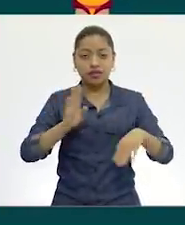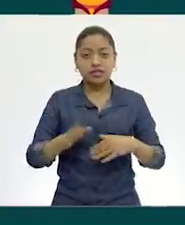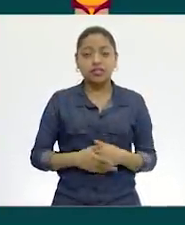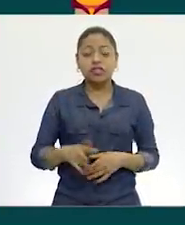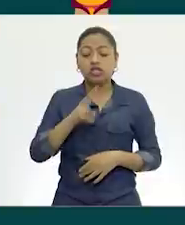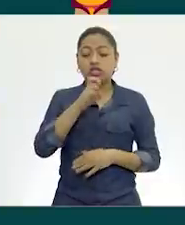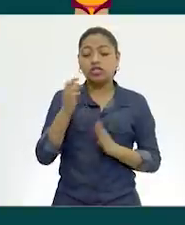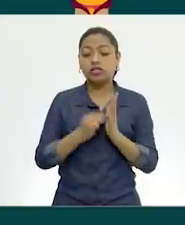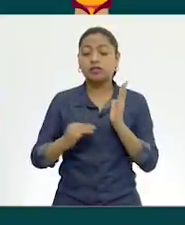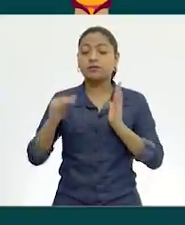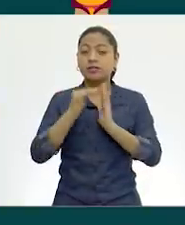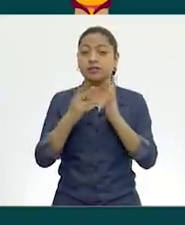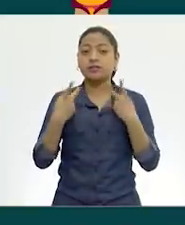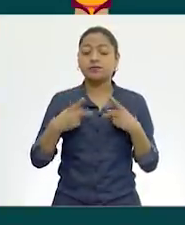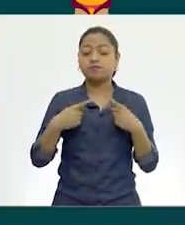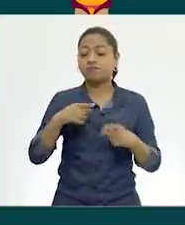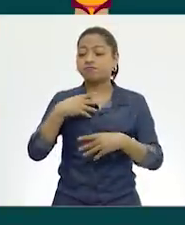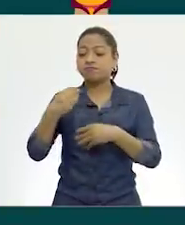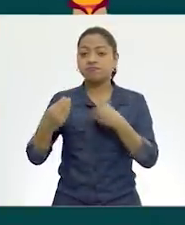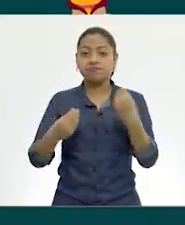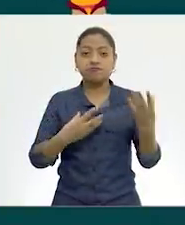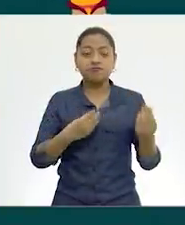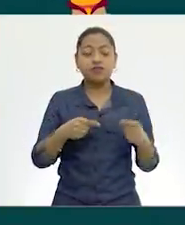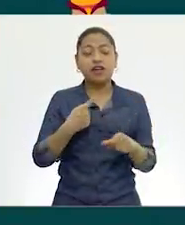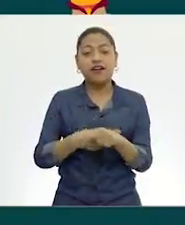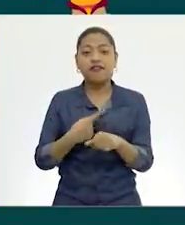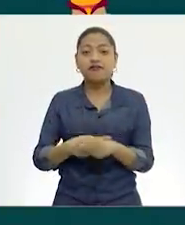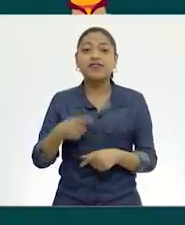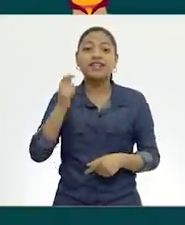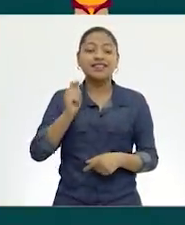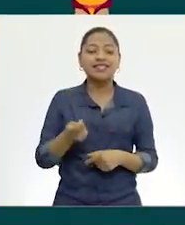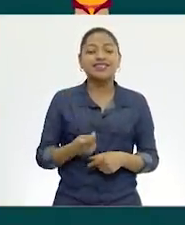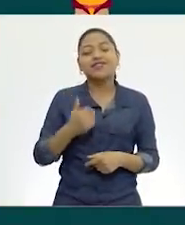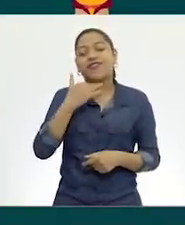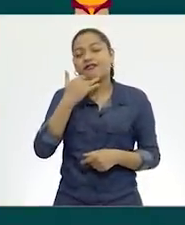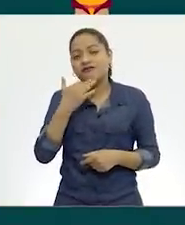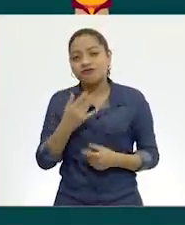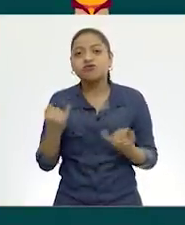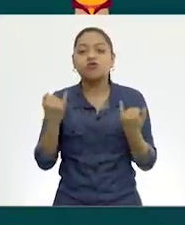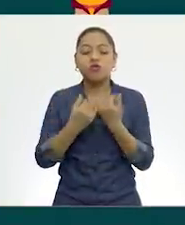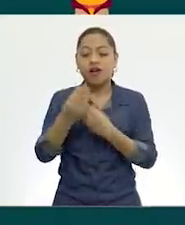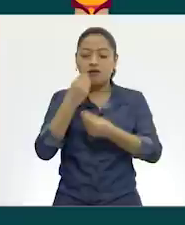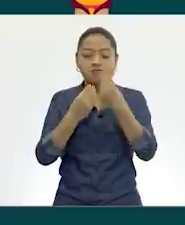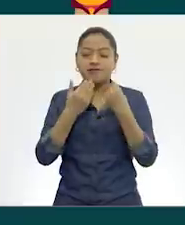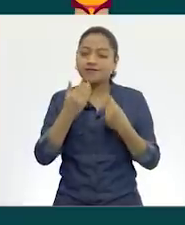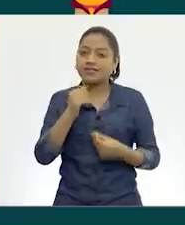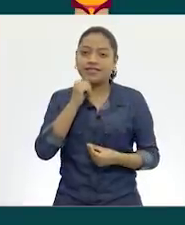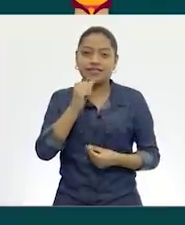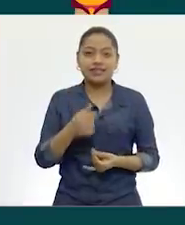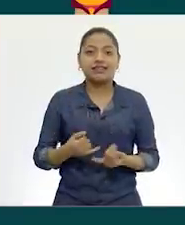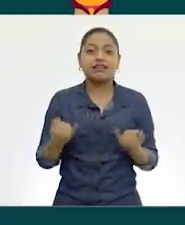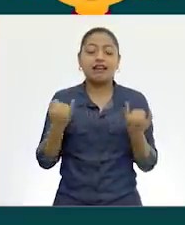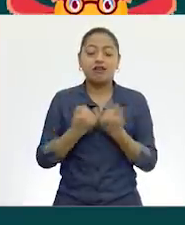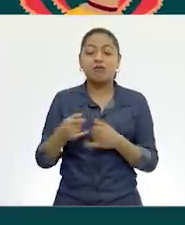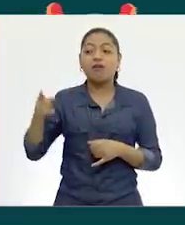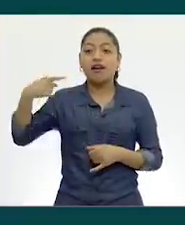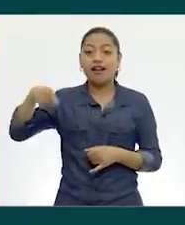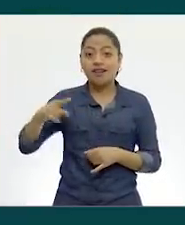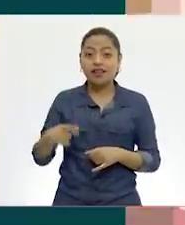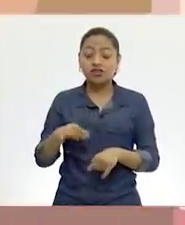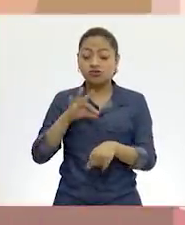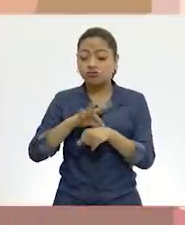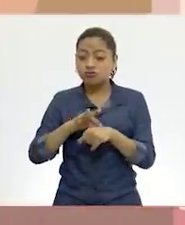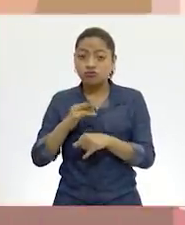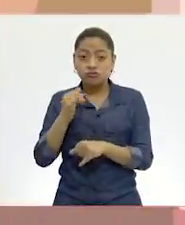personas murieron a causa de la combinación de pésimas condiciones de higiene, mala alimentación y el limitado conocimiento médico.